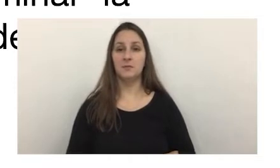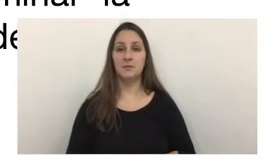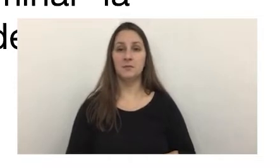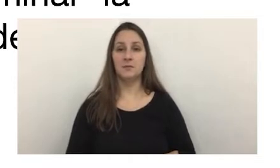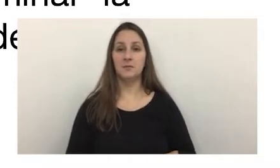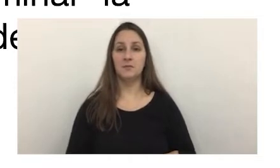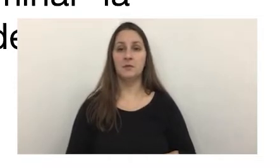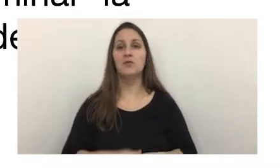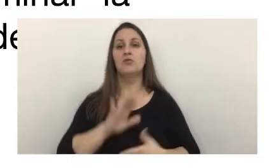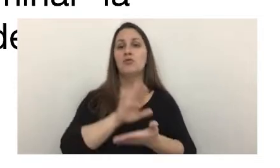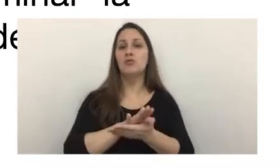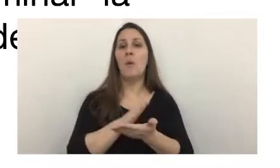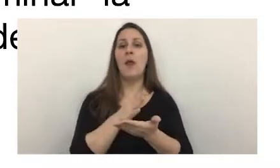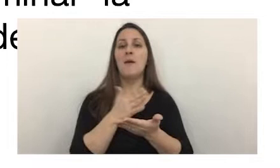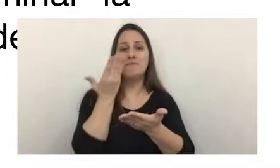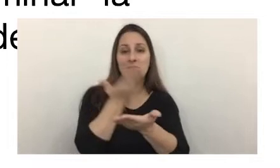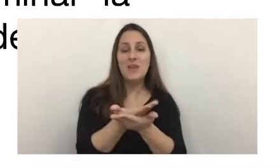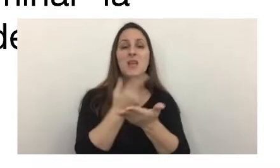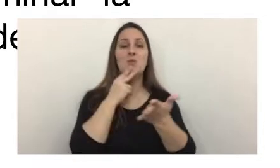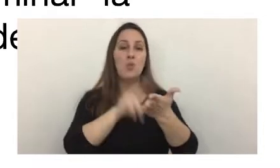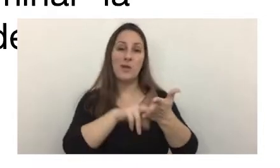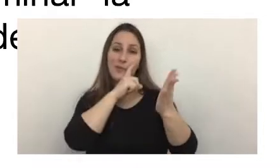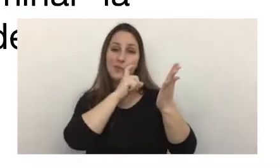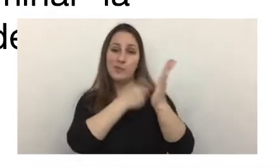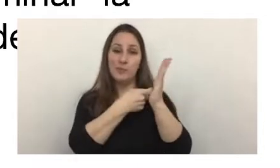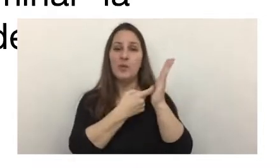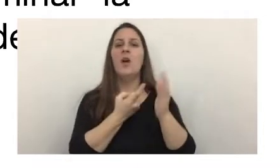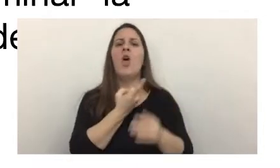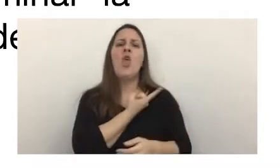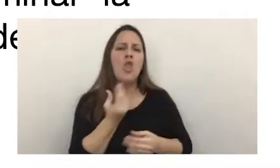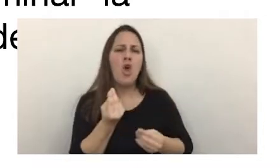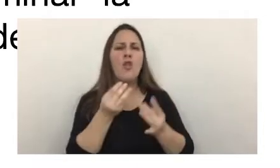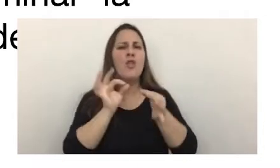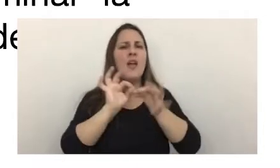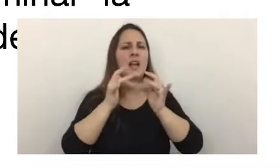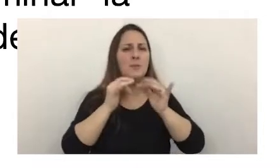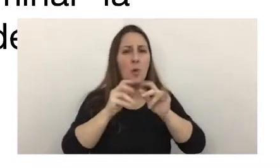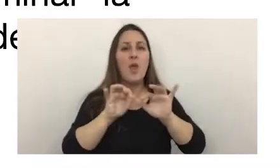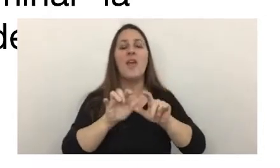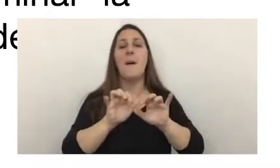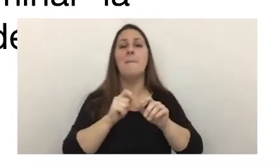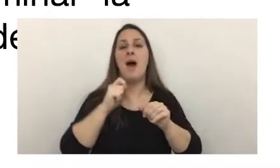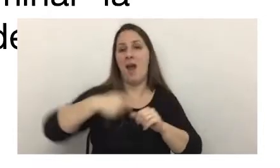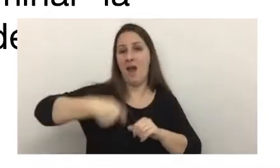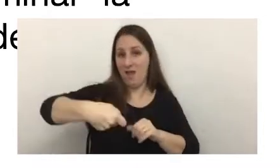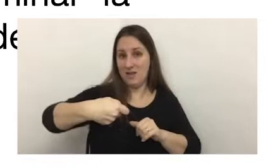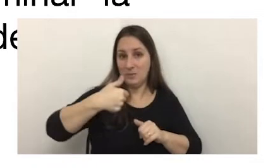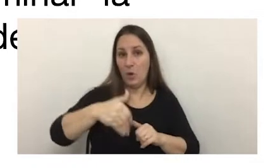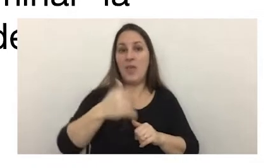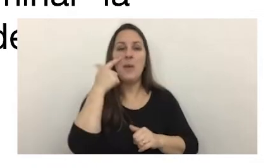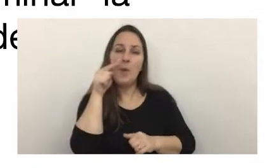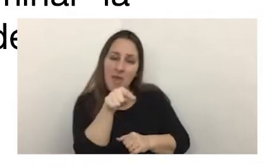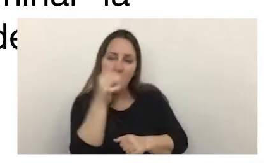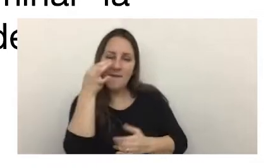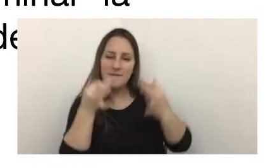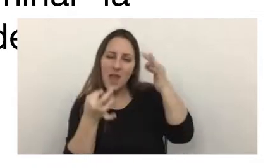precisar el impuesto evadido a determinar la ubicación de las criptomonedas a los fines de definir la alícuota aplicable y devaluarla